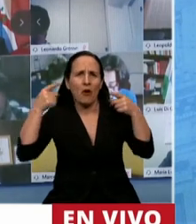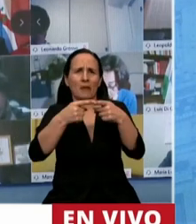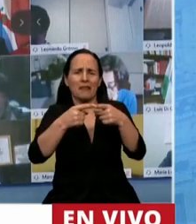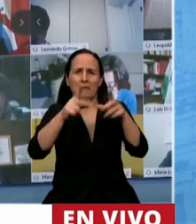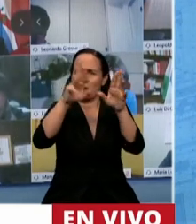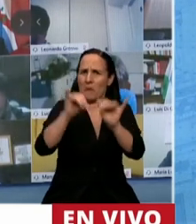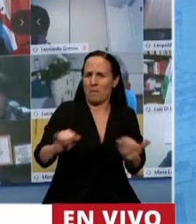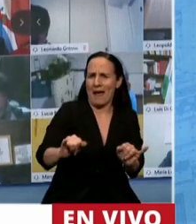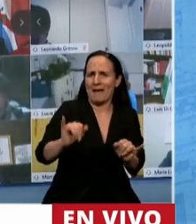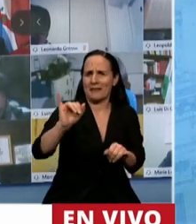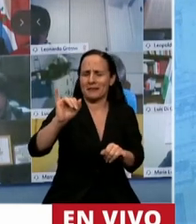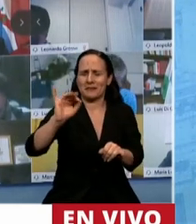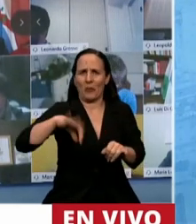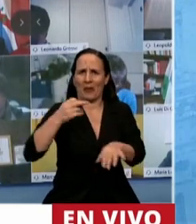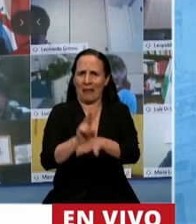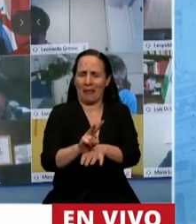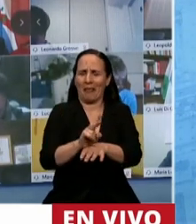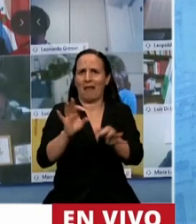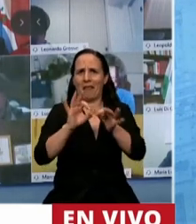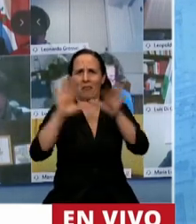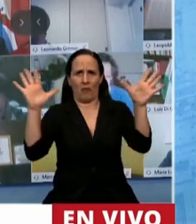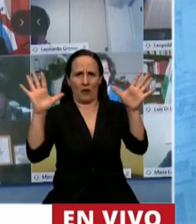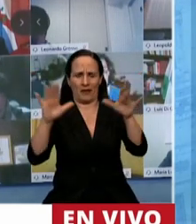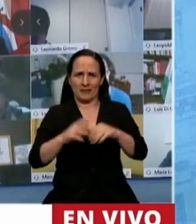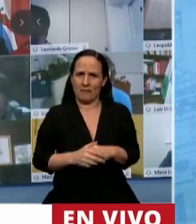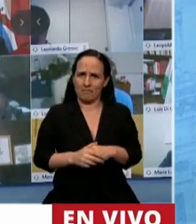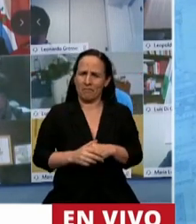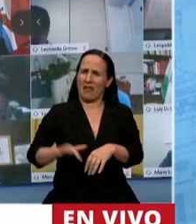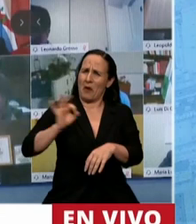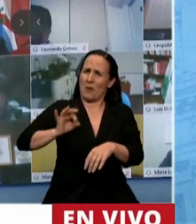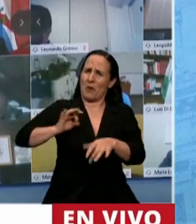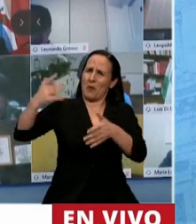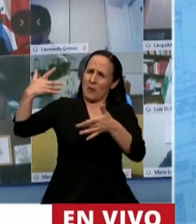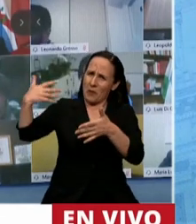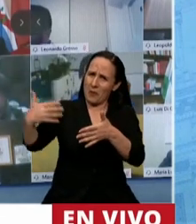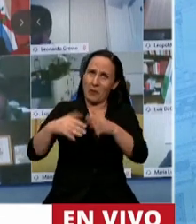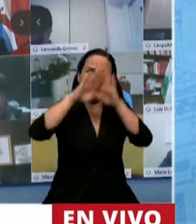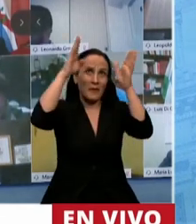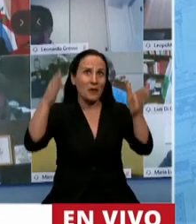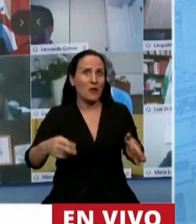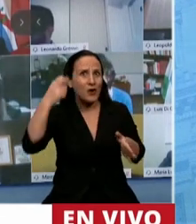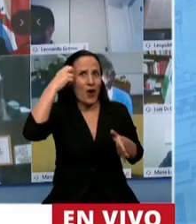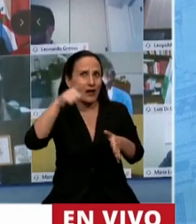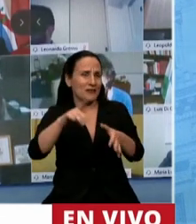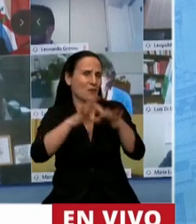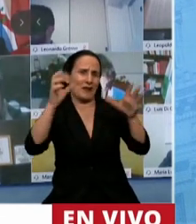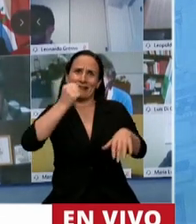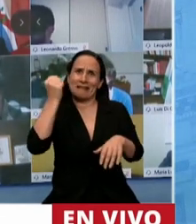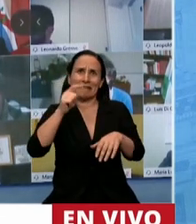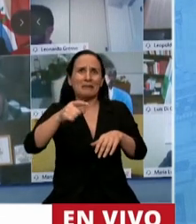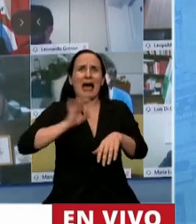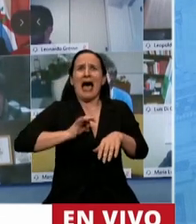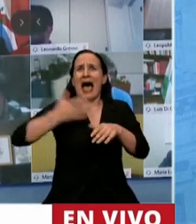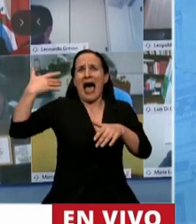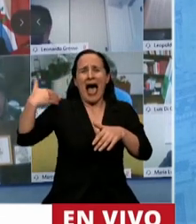la vida y la democracia. Durante muchos años, esta caja de resonancia de la democracia estuvo cerrada y las voces